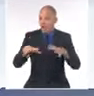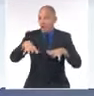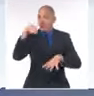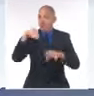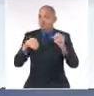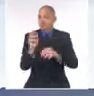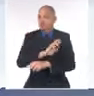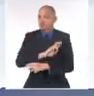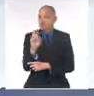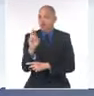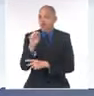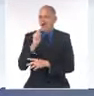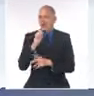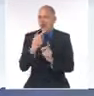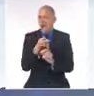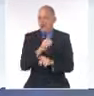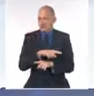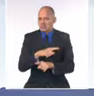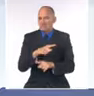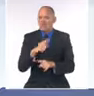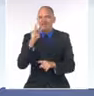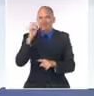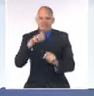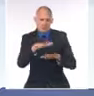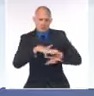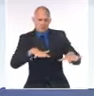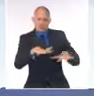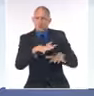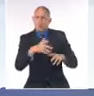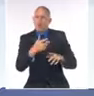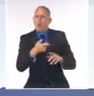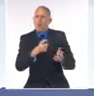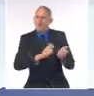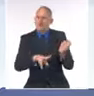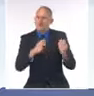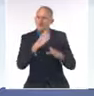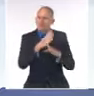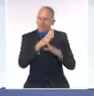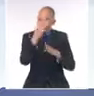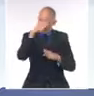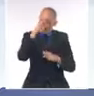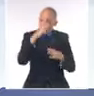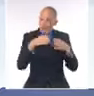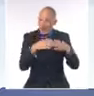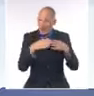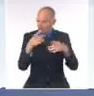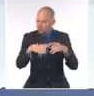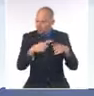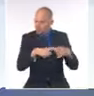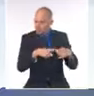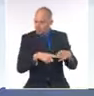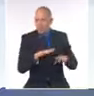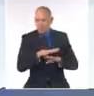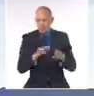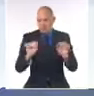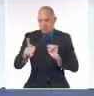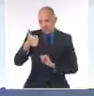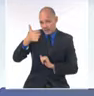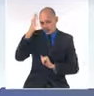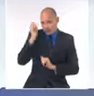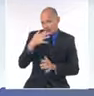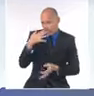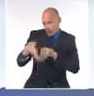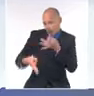a los hechos acontecidos en zonas del oriente del país en la tarde-noche del domingo. En el contexto del balance de trabajo del Instituto de